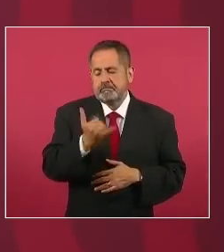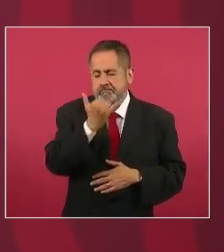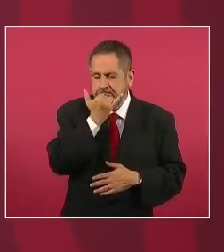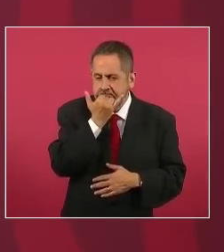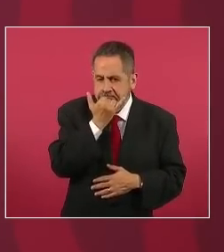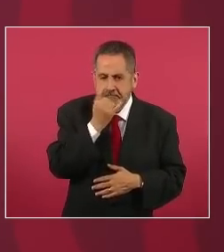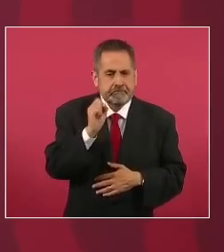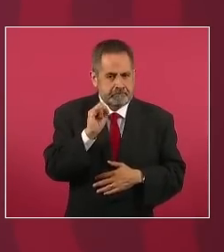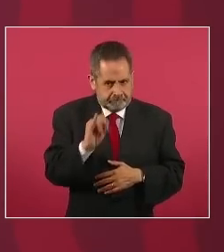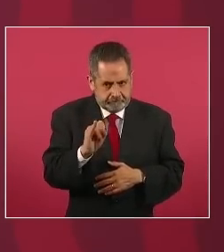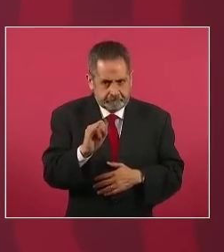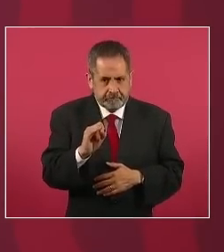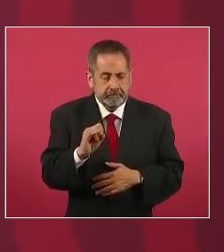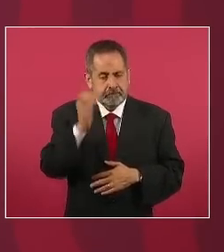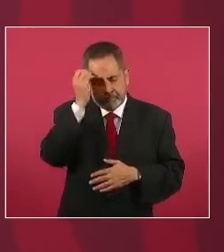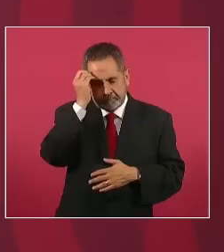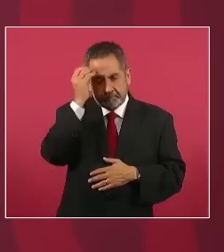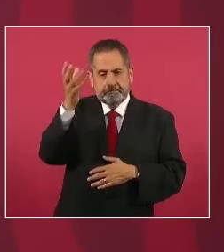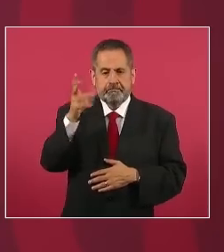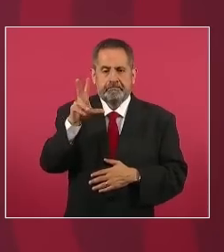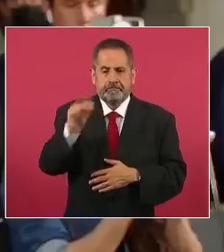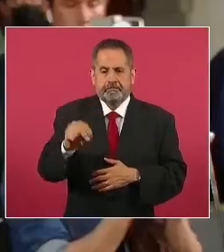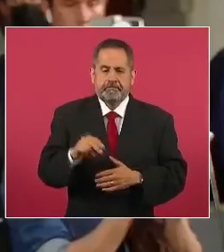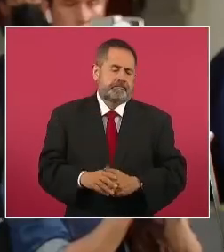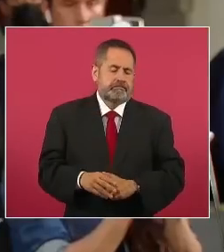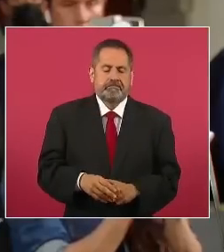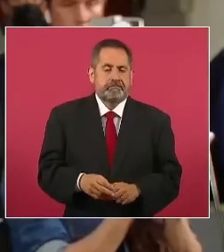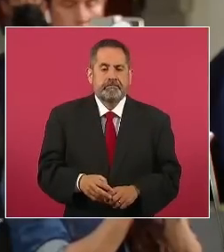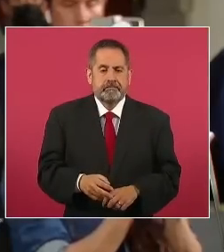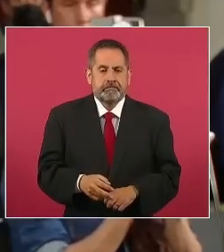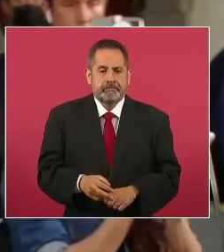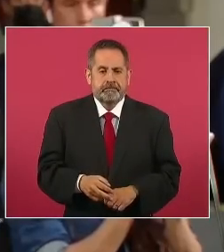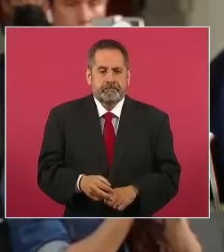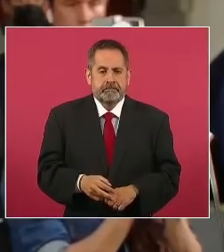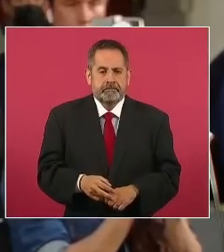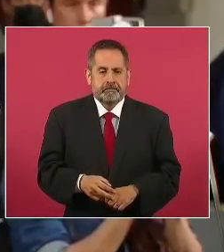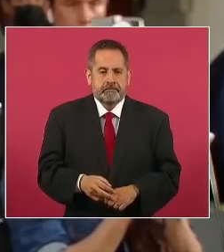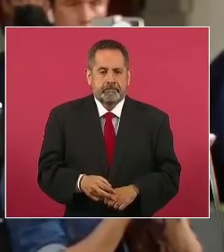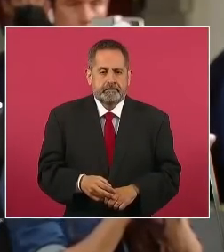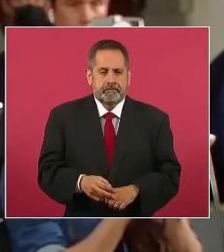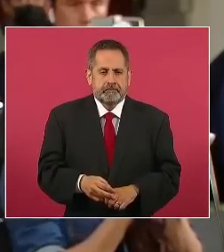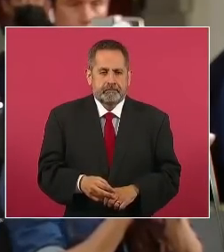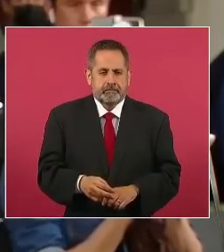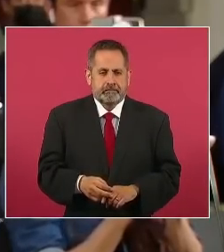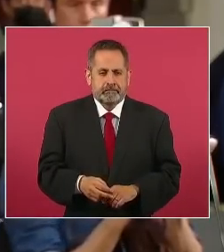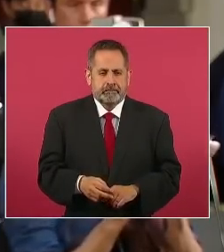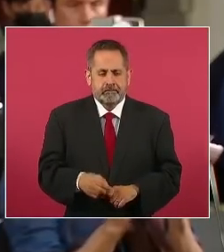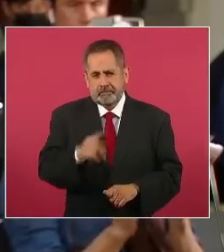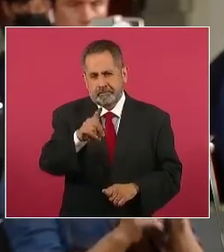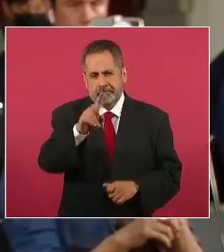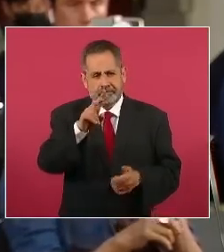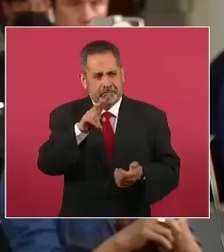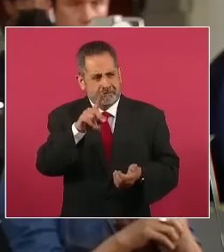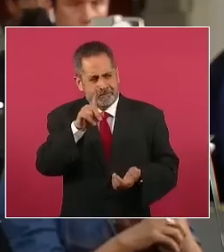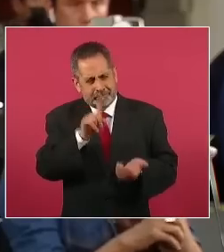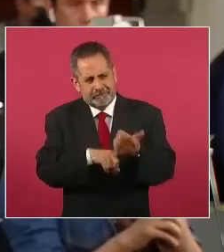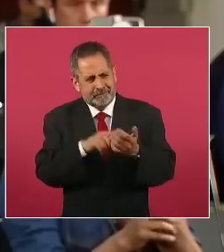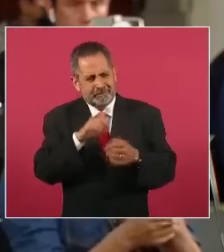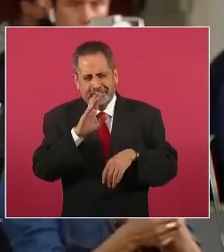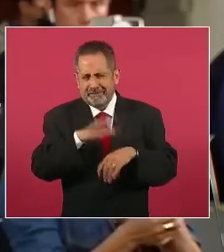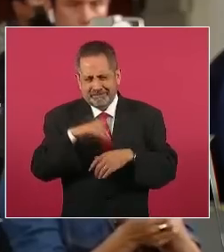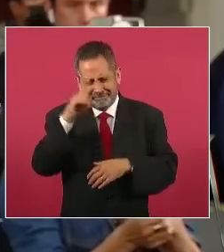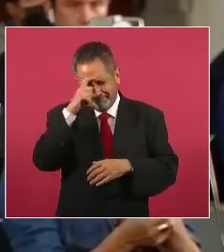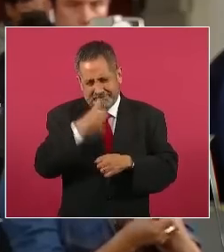más facho que este güey nadie había defendido con tanta vemencia al ejército bueno ni